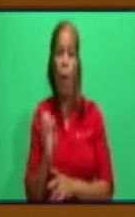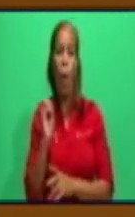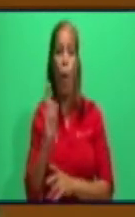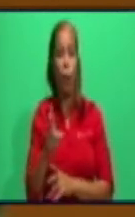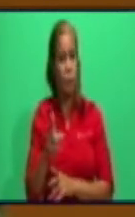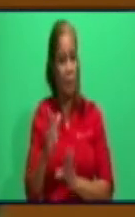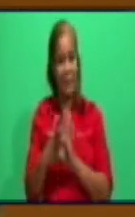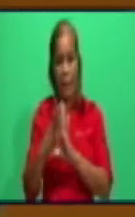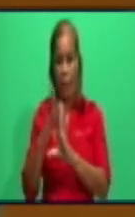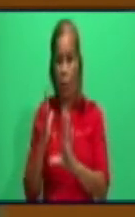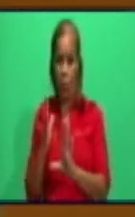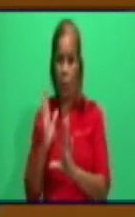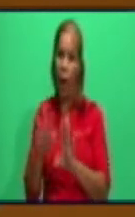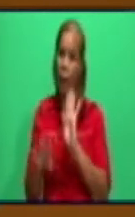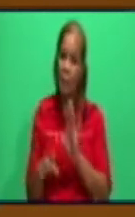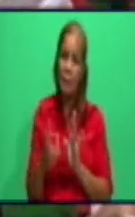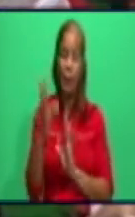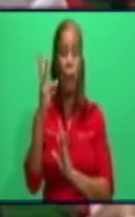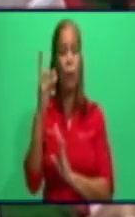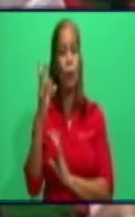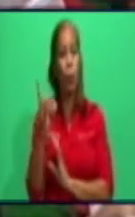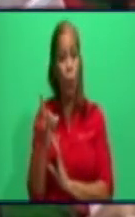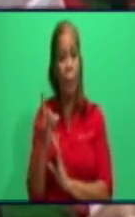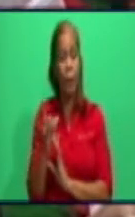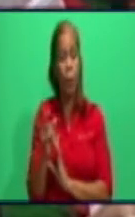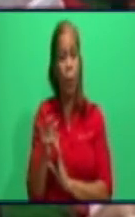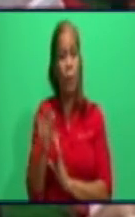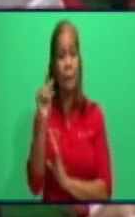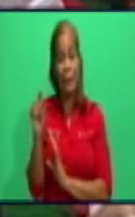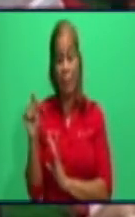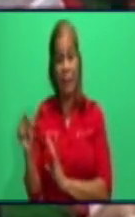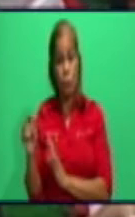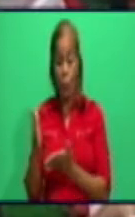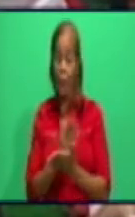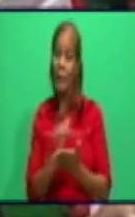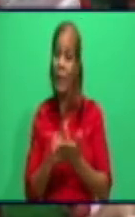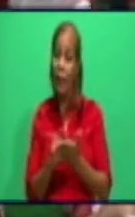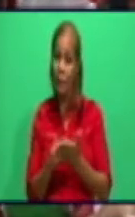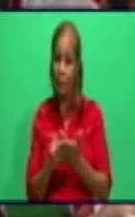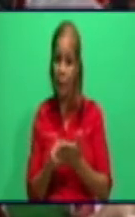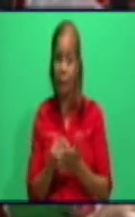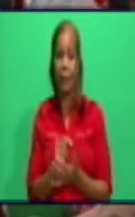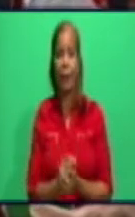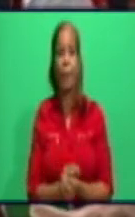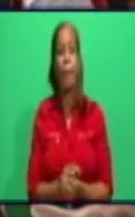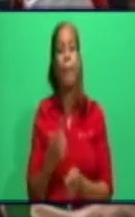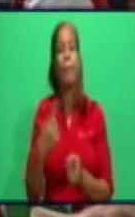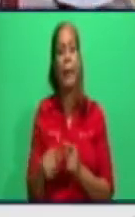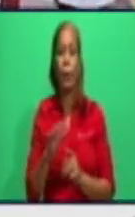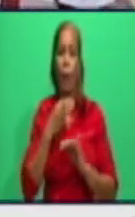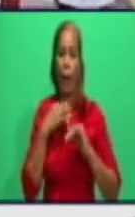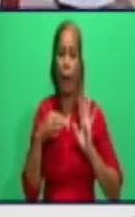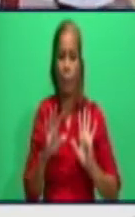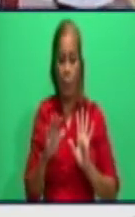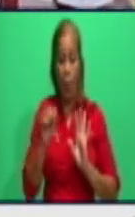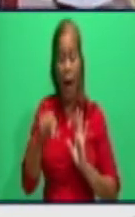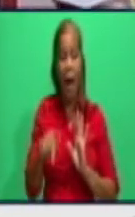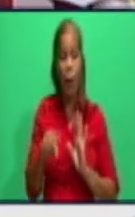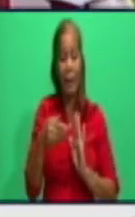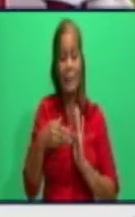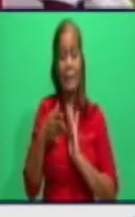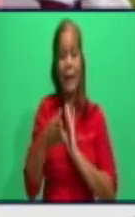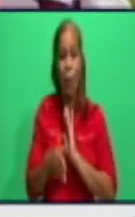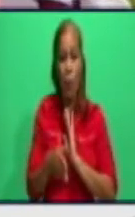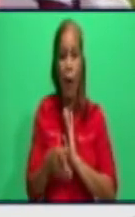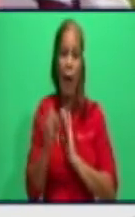Así es como lo tenemos establecido. Lo que sí hay que velar es que cuando llegue, ahora le vendieron hasta el 72, pero